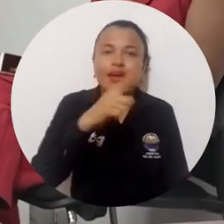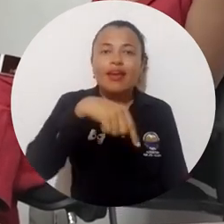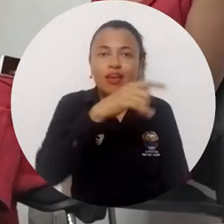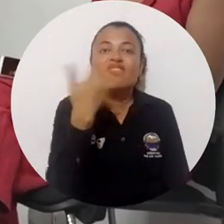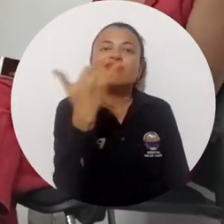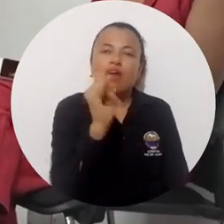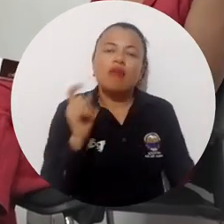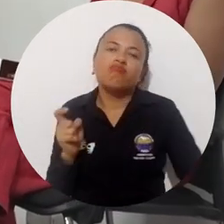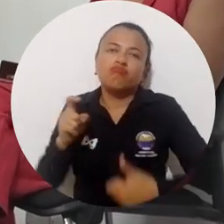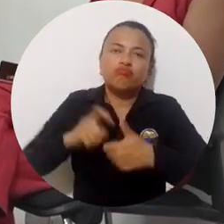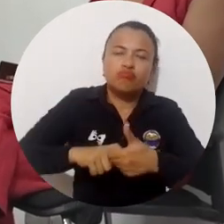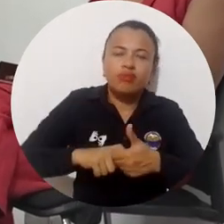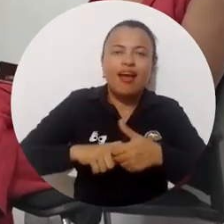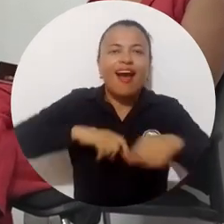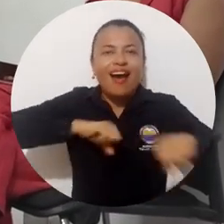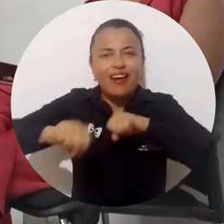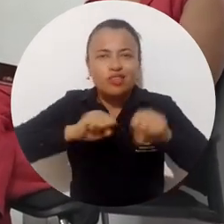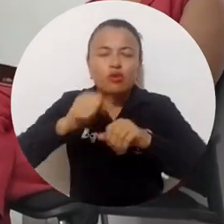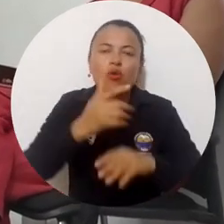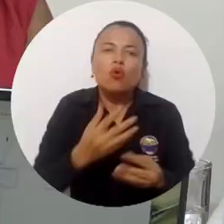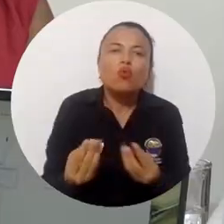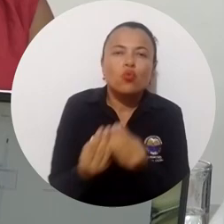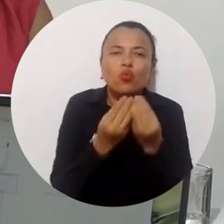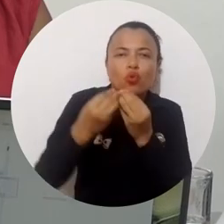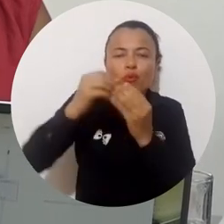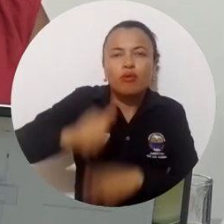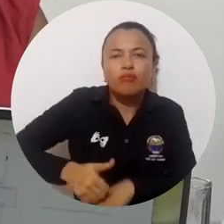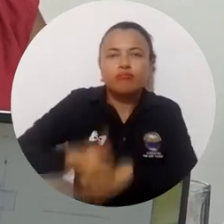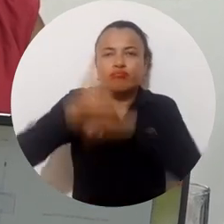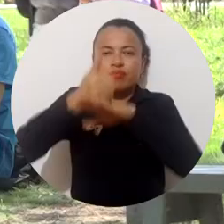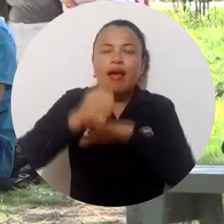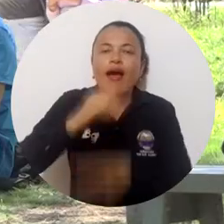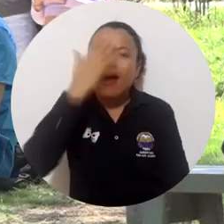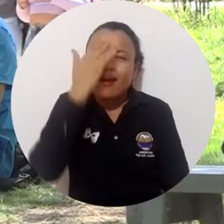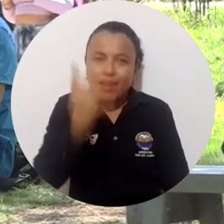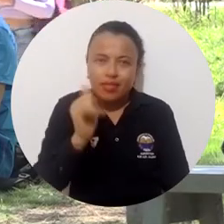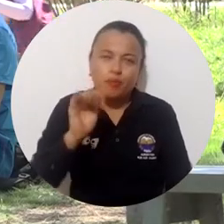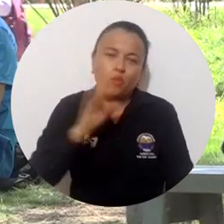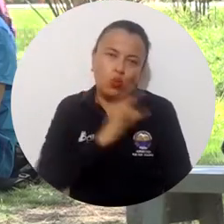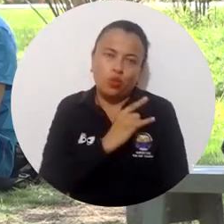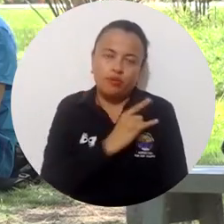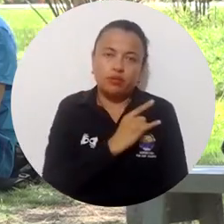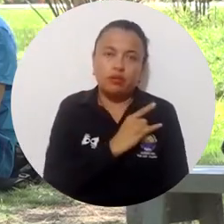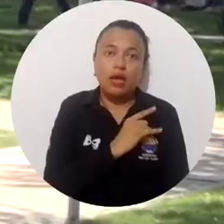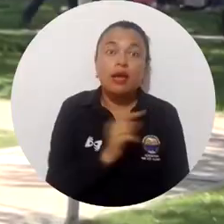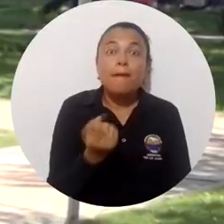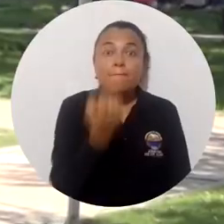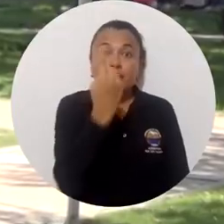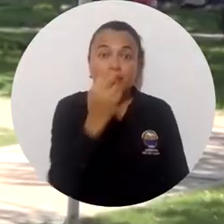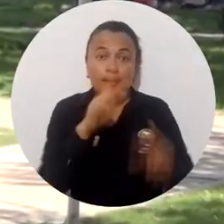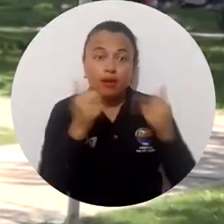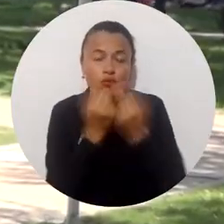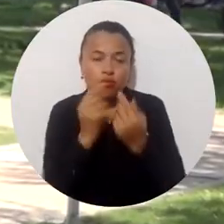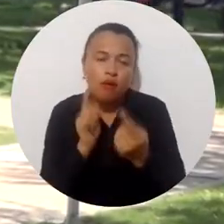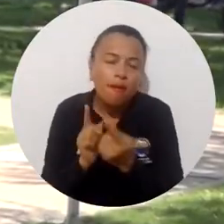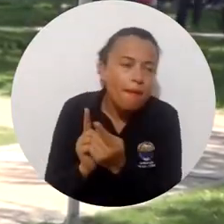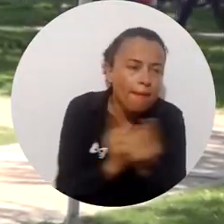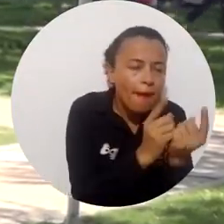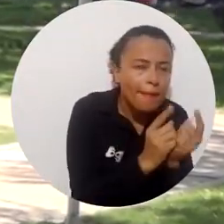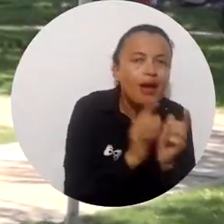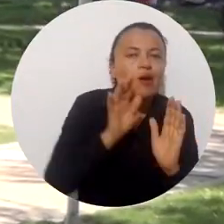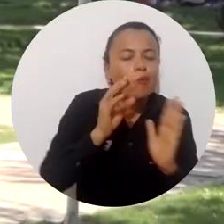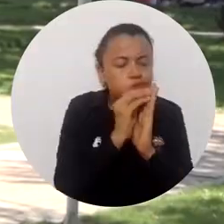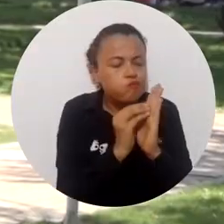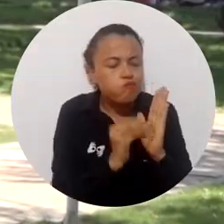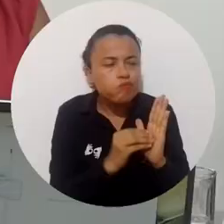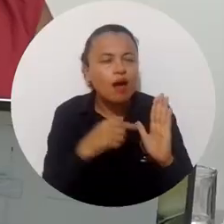cinco personas, las cuales son miembros activos de los Consejos Superior y Académico de la Alma Mater y en su primera reunión se dieron a conocer